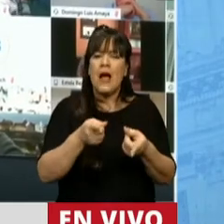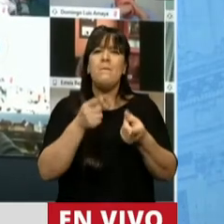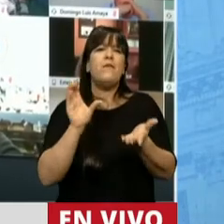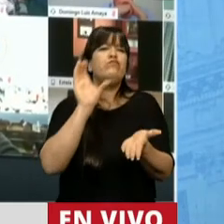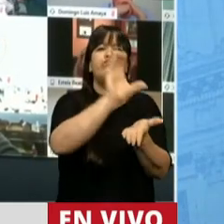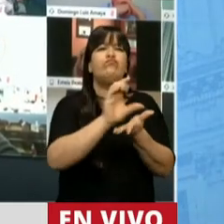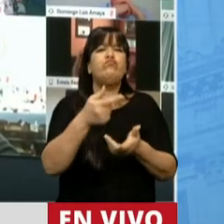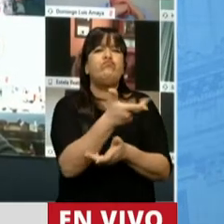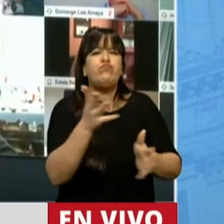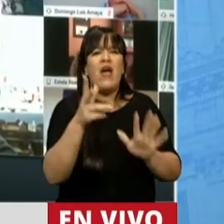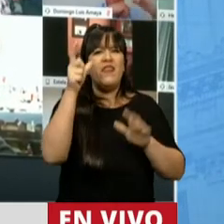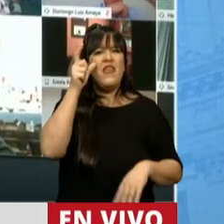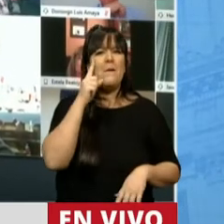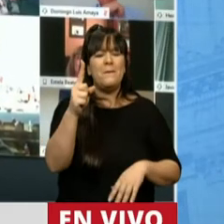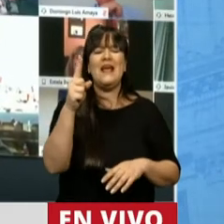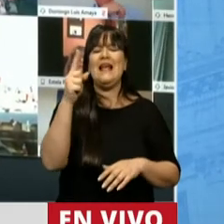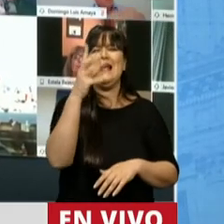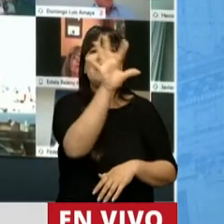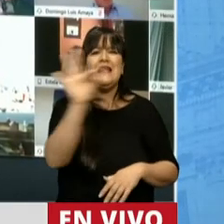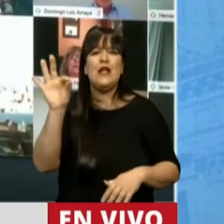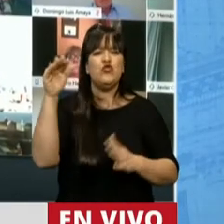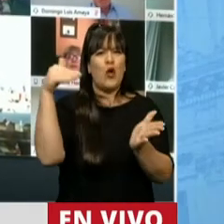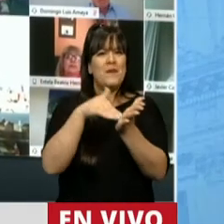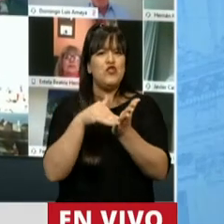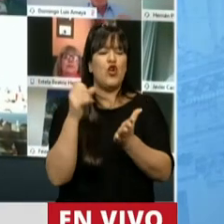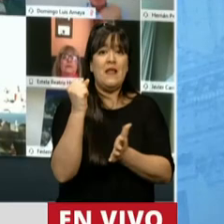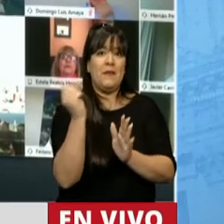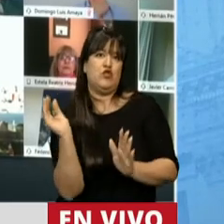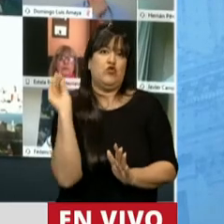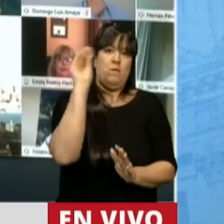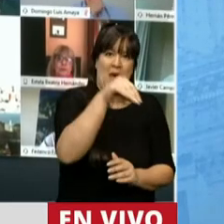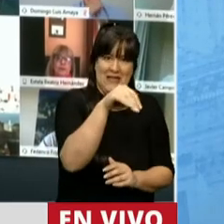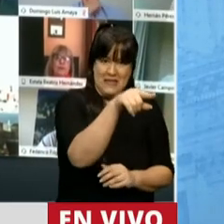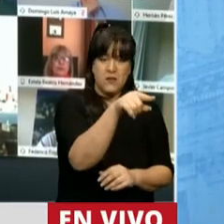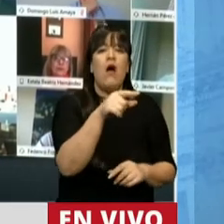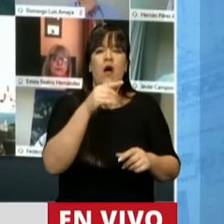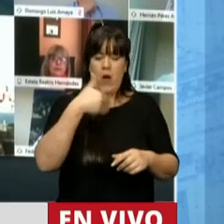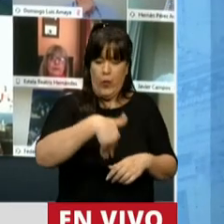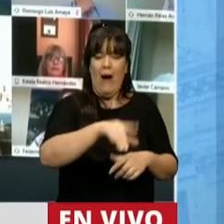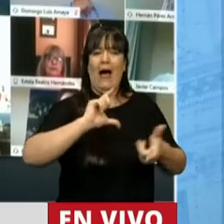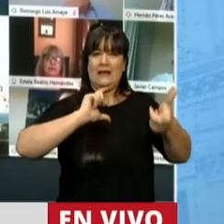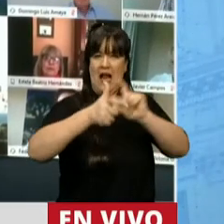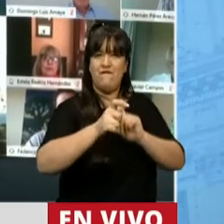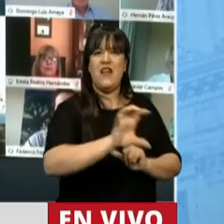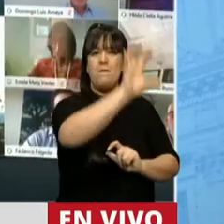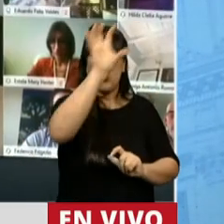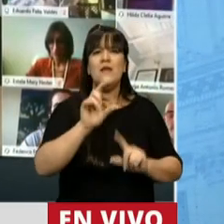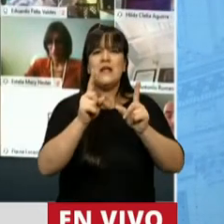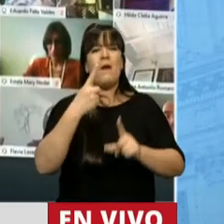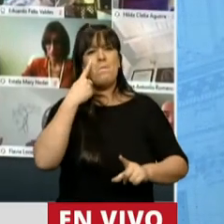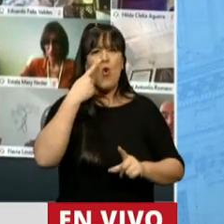suma de 10.500 millones de pesos adicionales que serán transferidos a las provincias y municipios